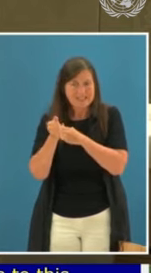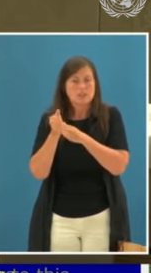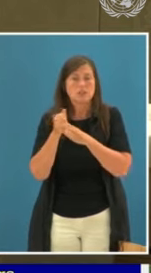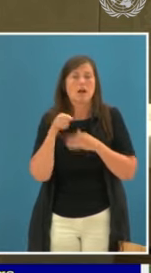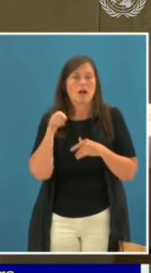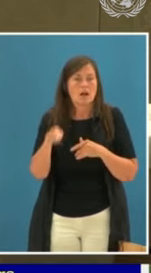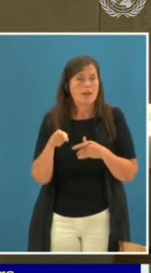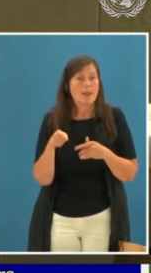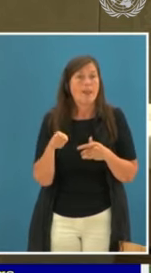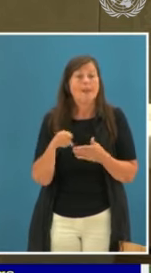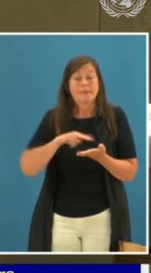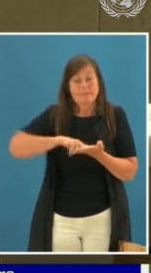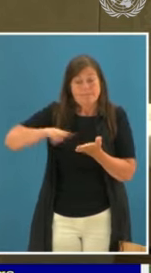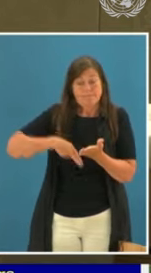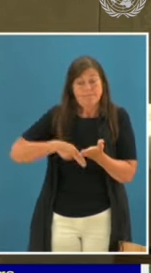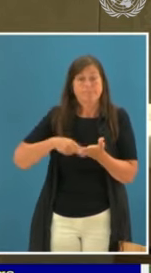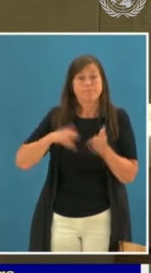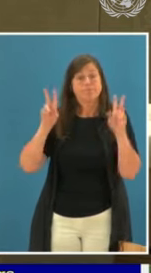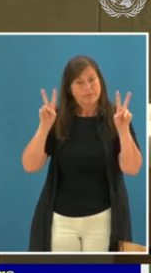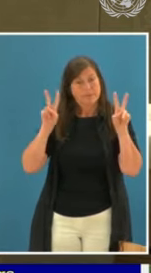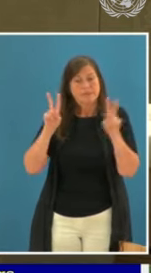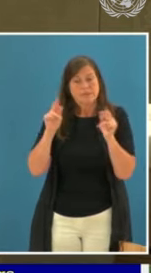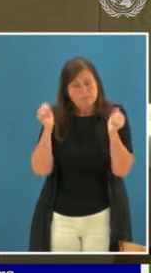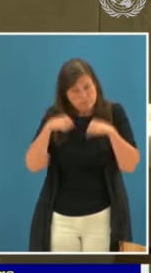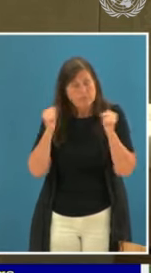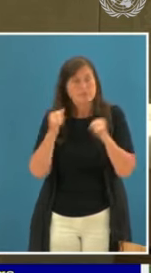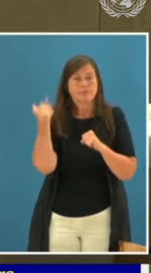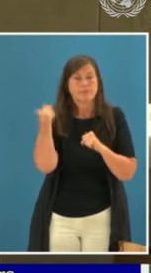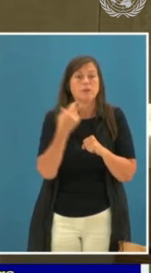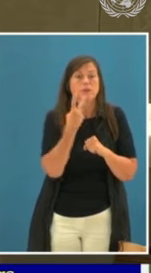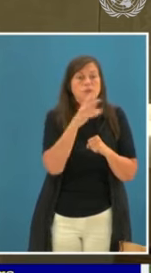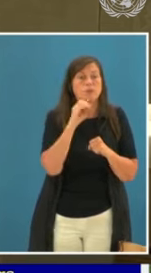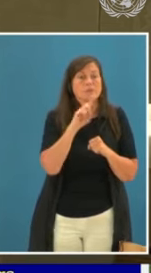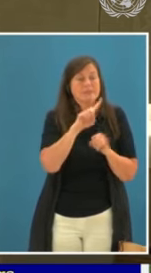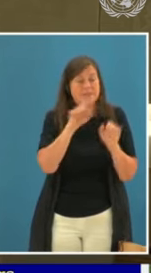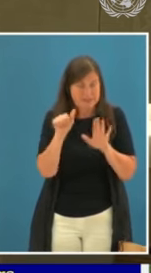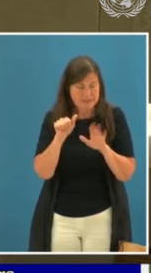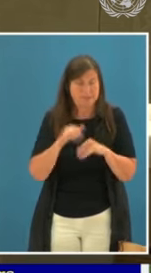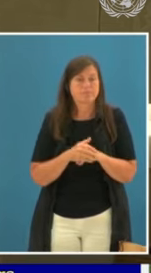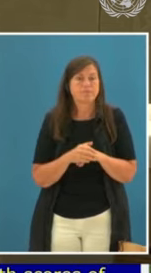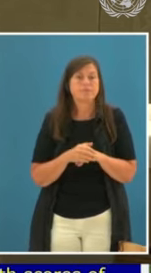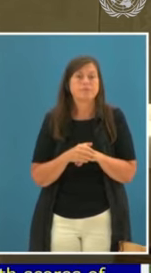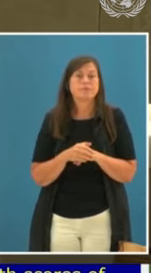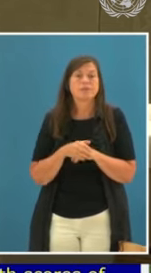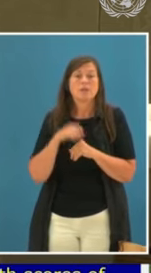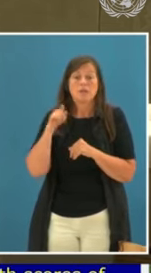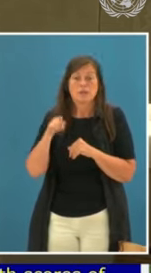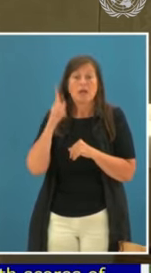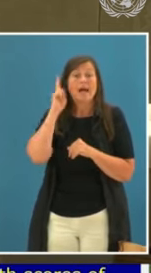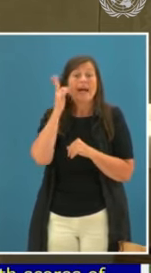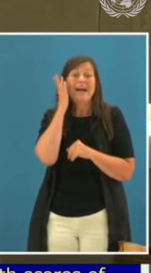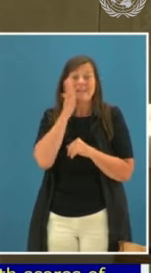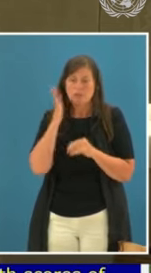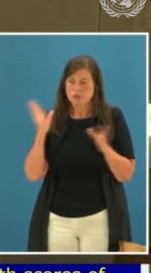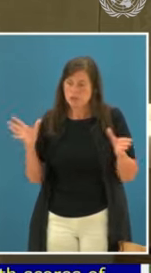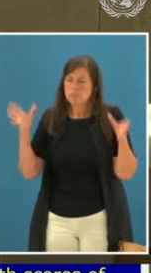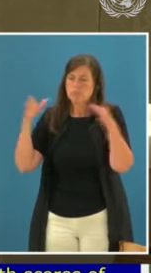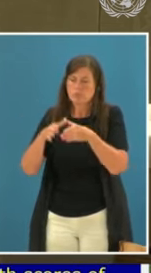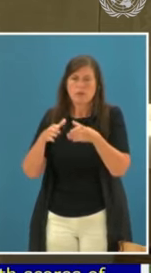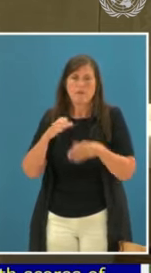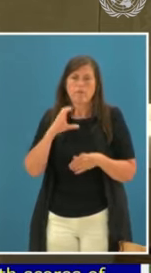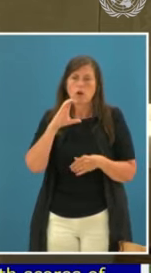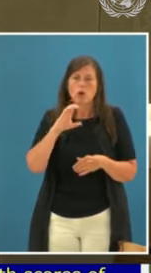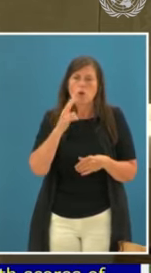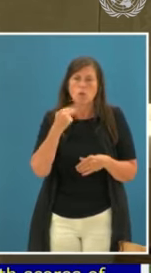de su parte sobre las amenazas provenientes de disidentes del Frente Primero de la desmovilizada guerrilla de las FARC. De otra parte, el presunto